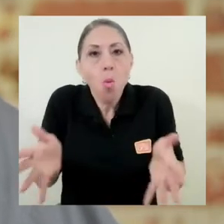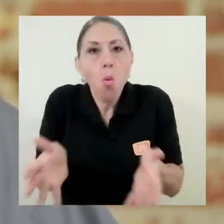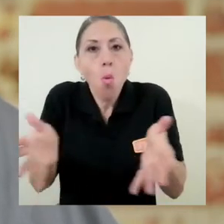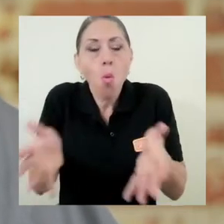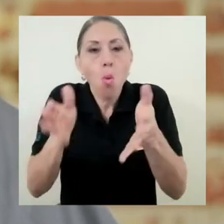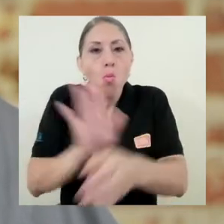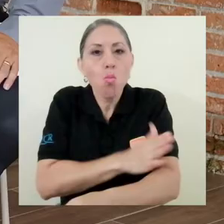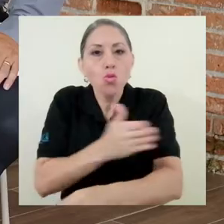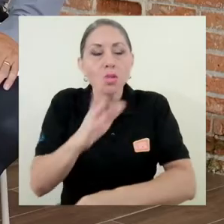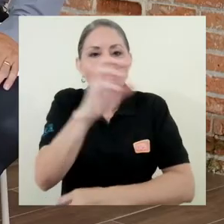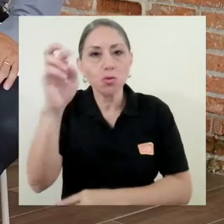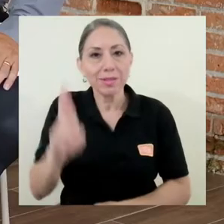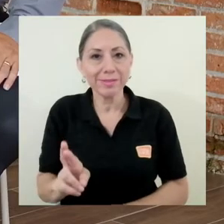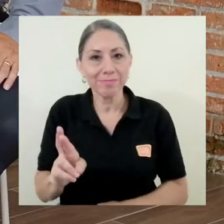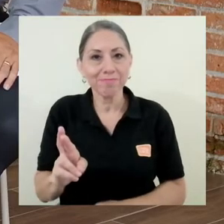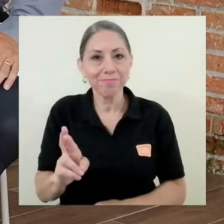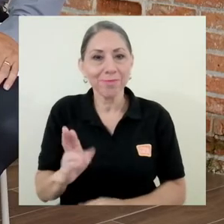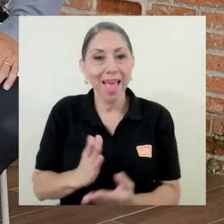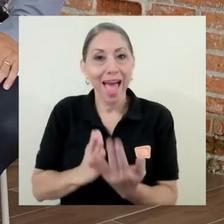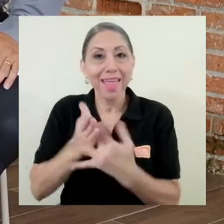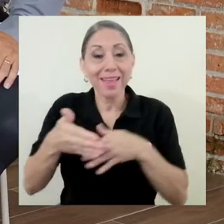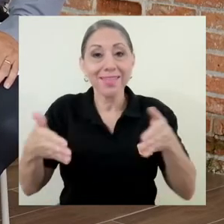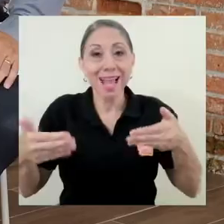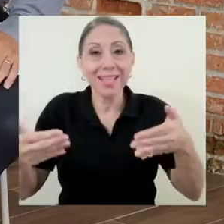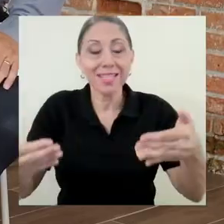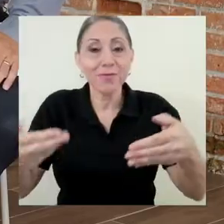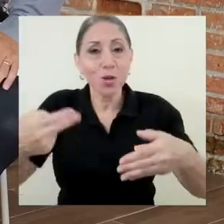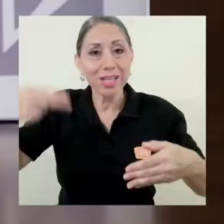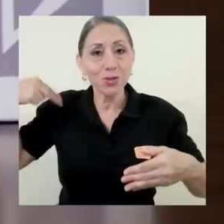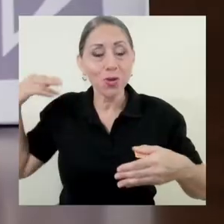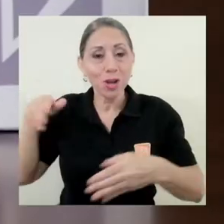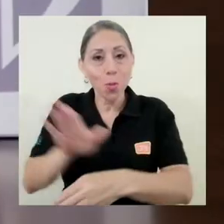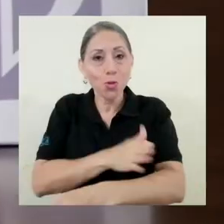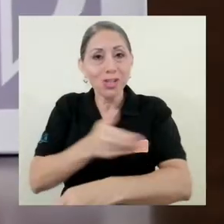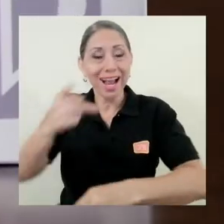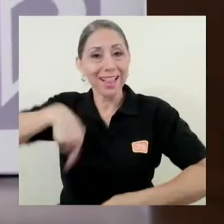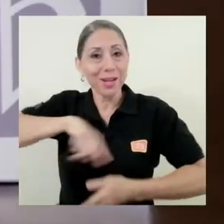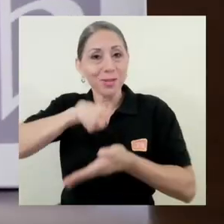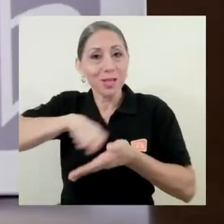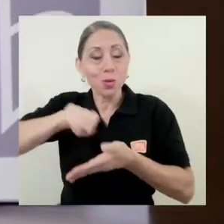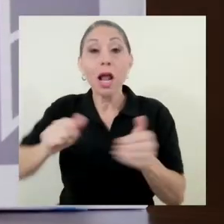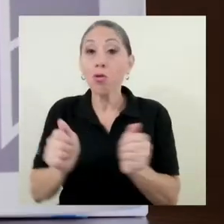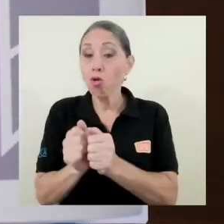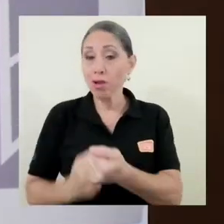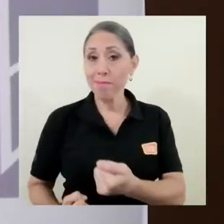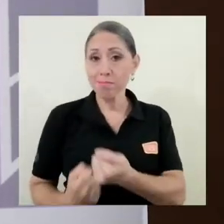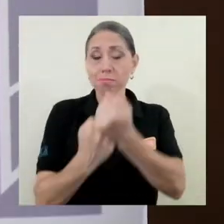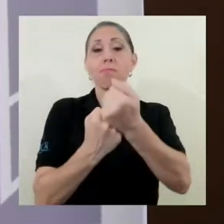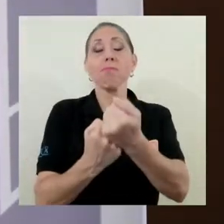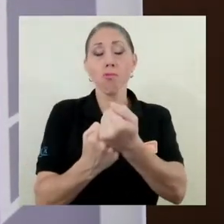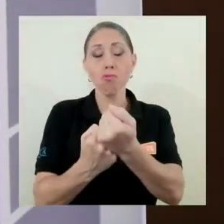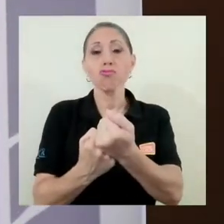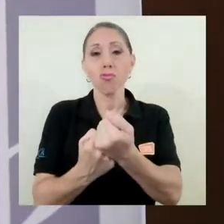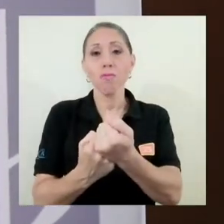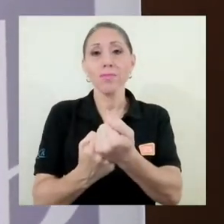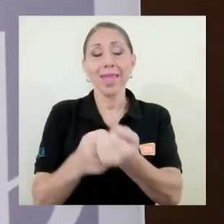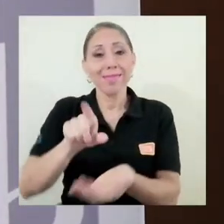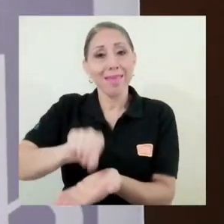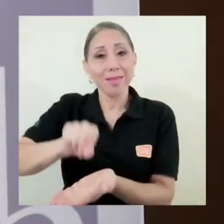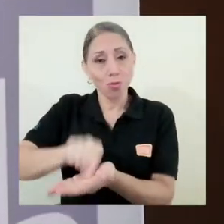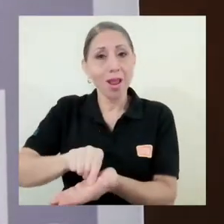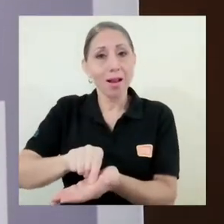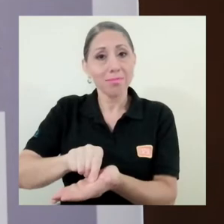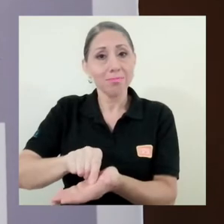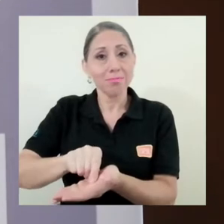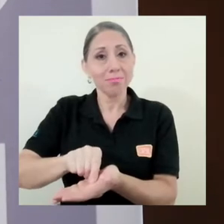costarricense, a través del archivo histórico musical de nuestra escuela Y con apoyo también de la editorial